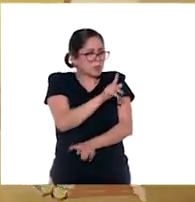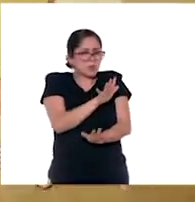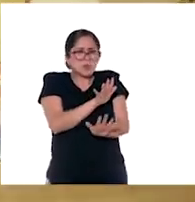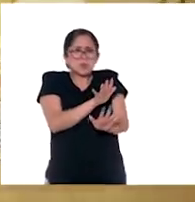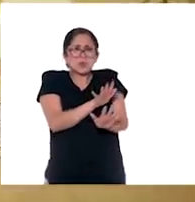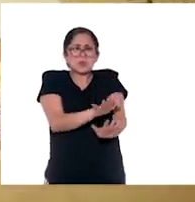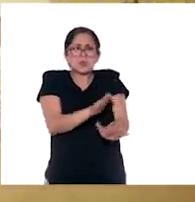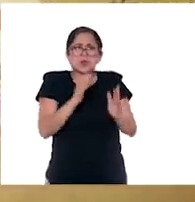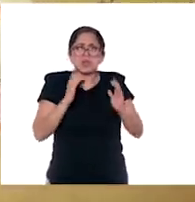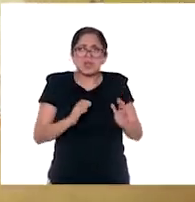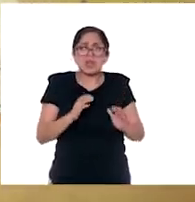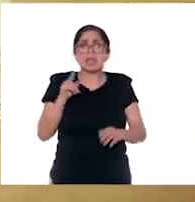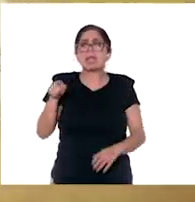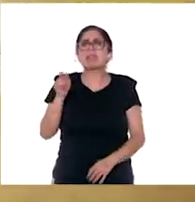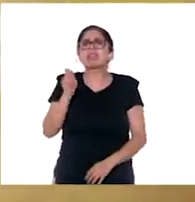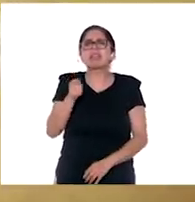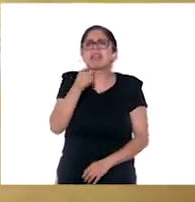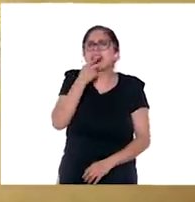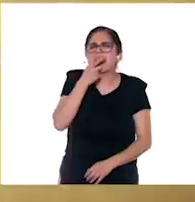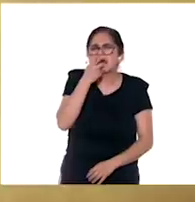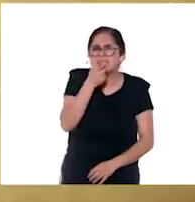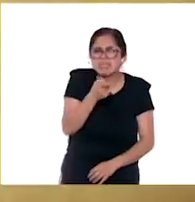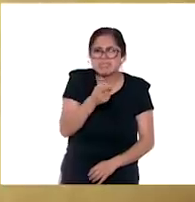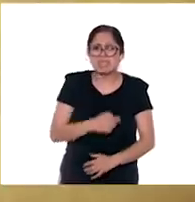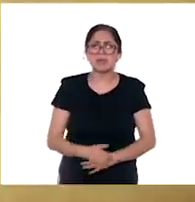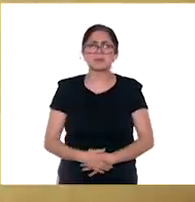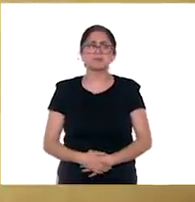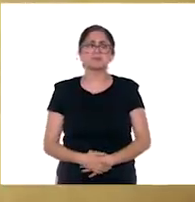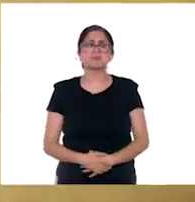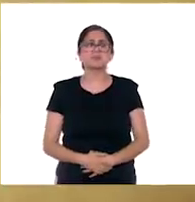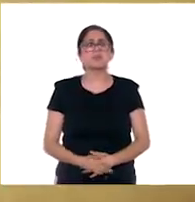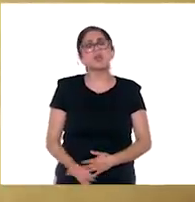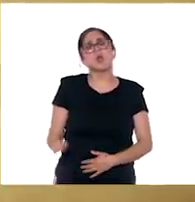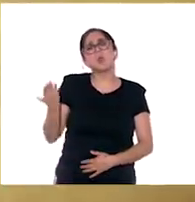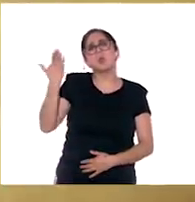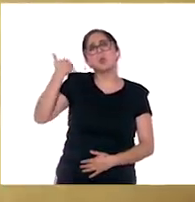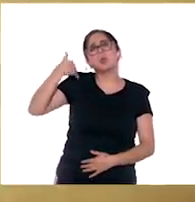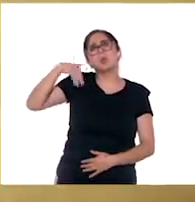¡Aprende en Casa! no cuesta el mundo.